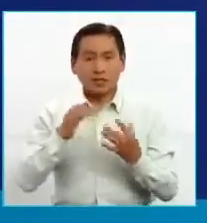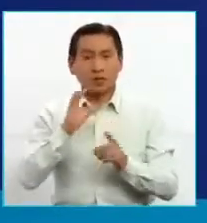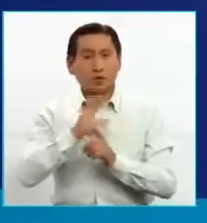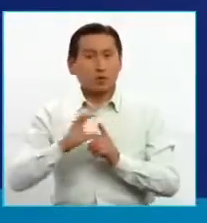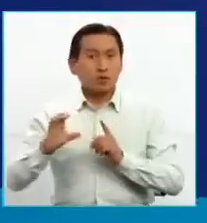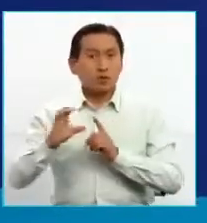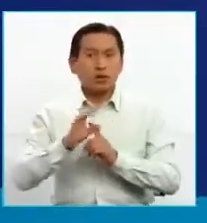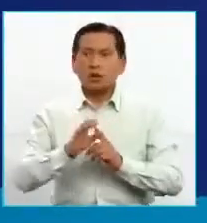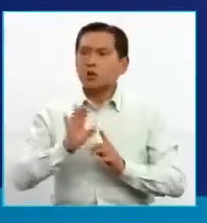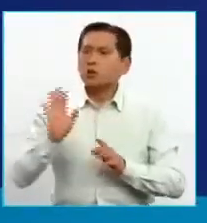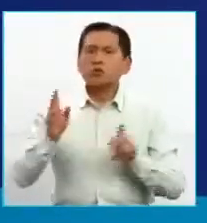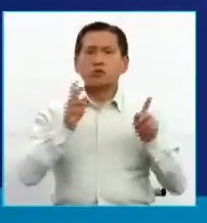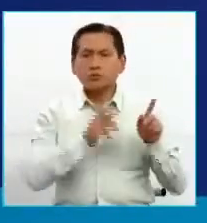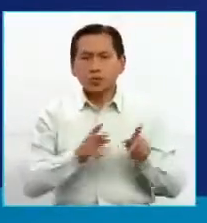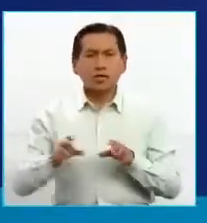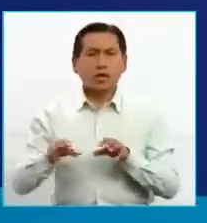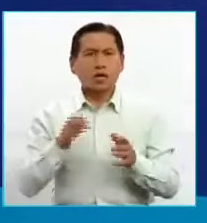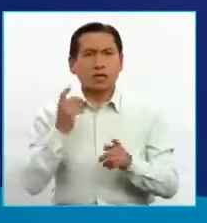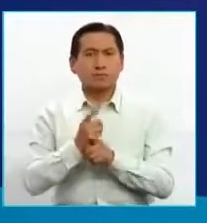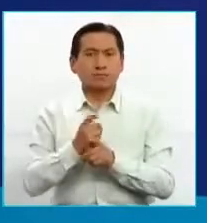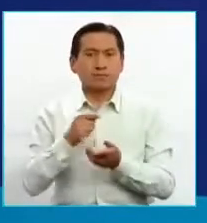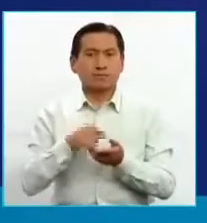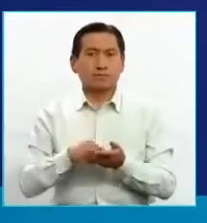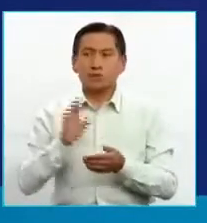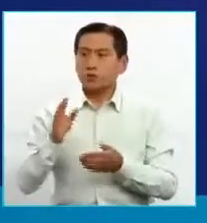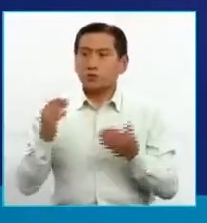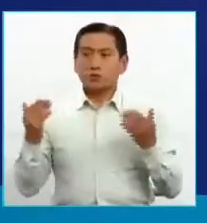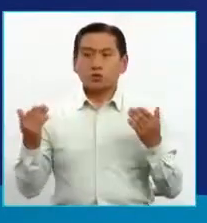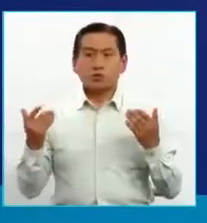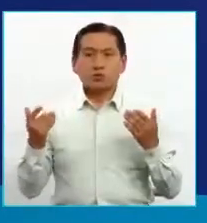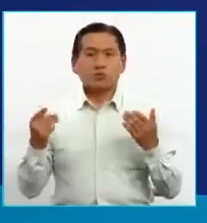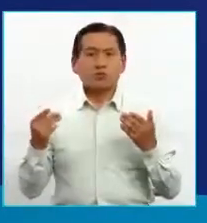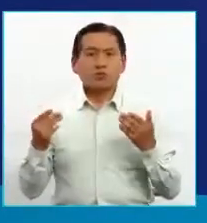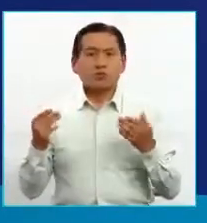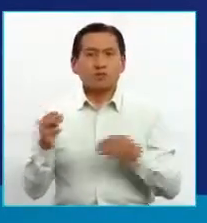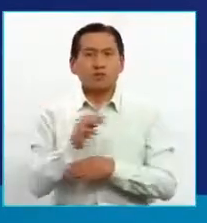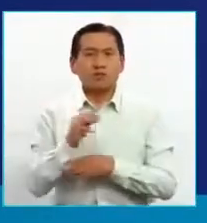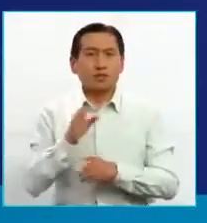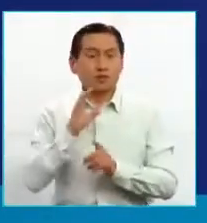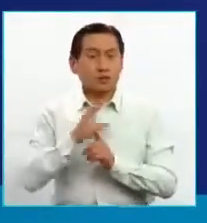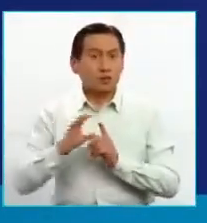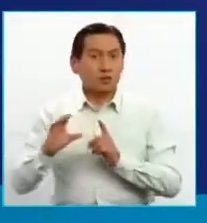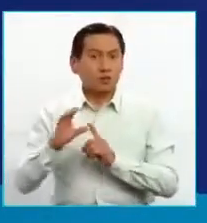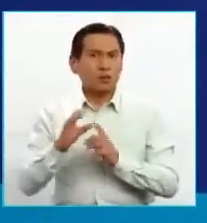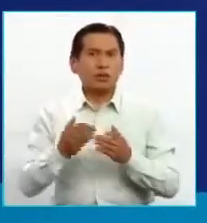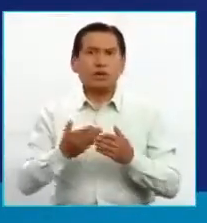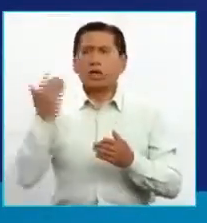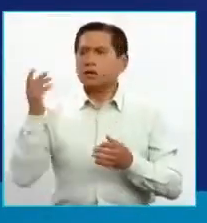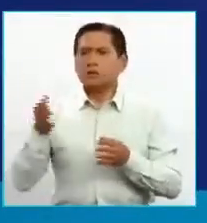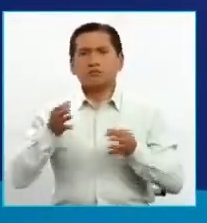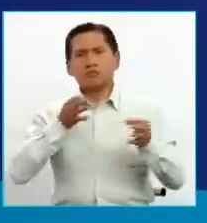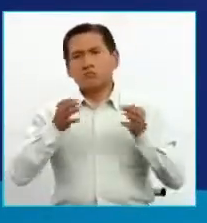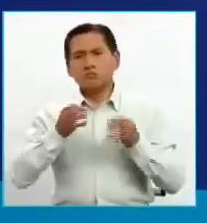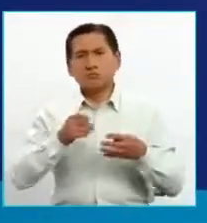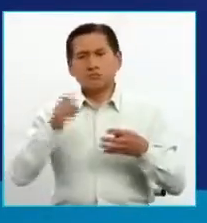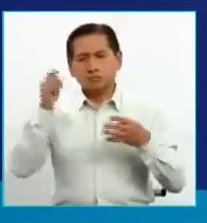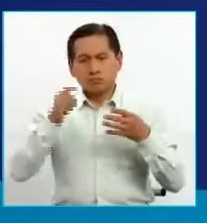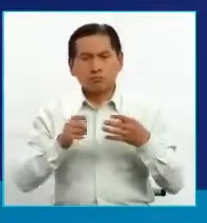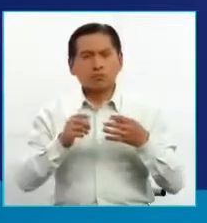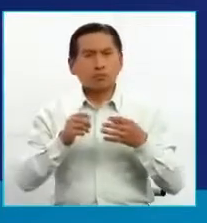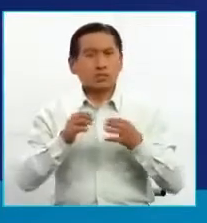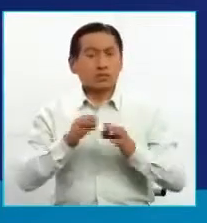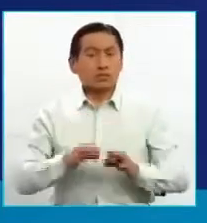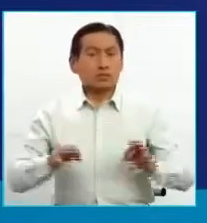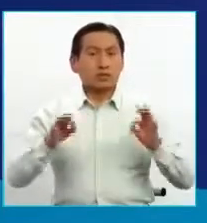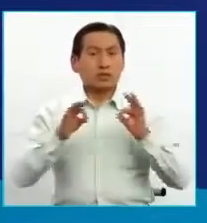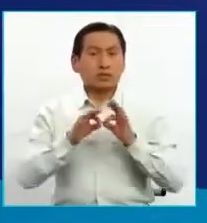planes que ya está realizando el nuevo Ministerio de Culturas. En ese momento nos daba detalles sobre algunos de los aspectos que ya la